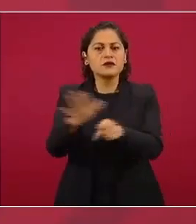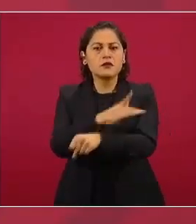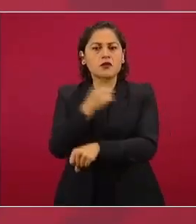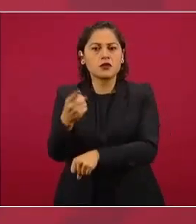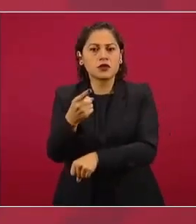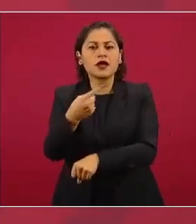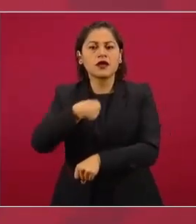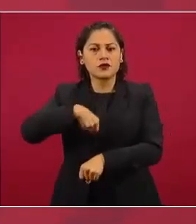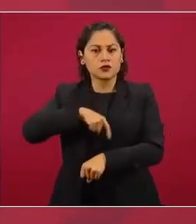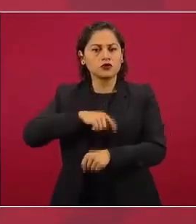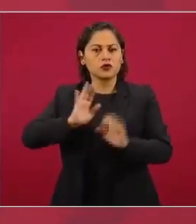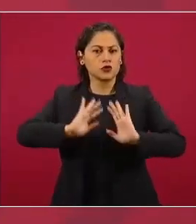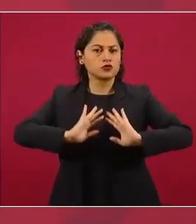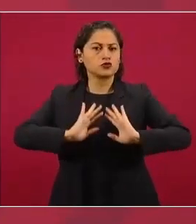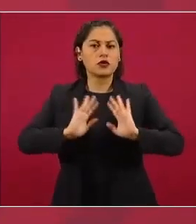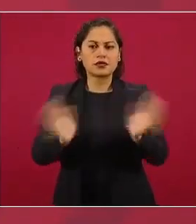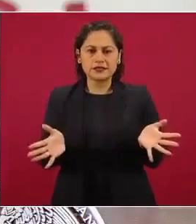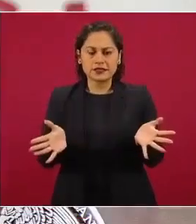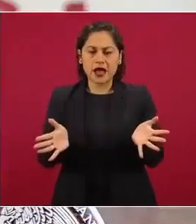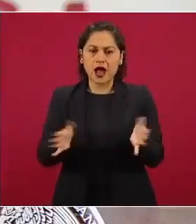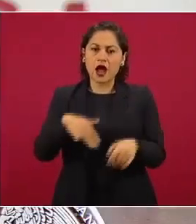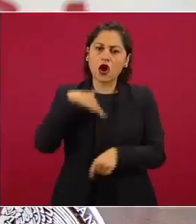en contra de la impunidad